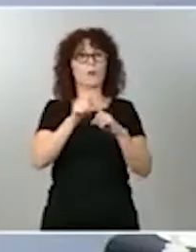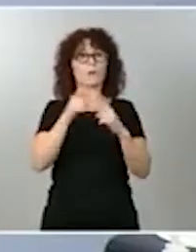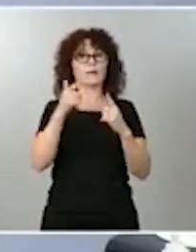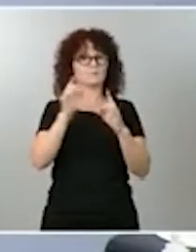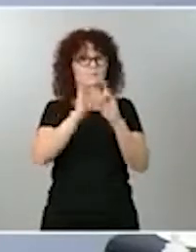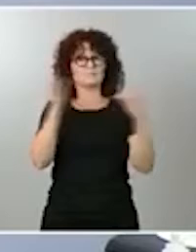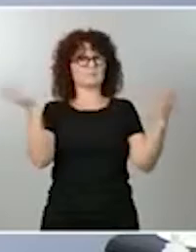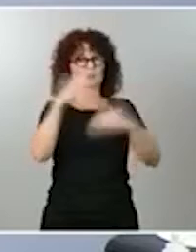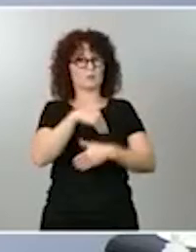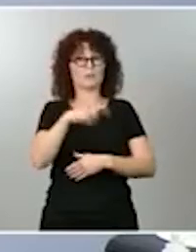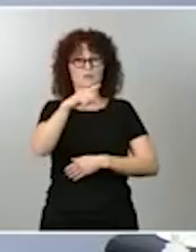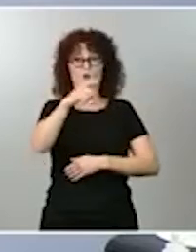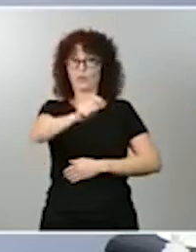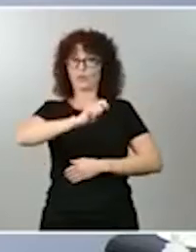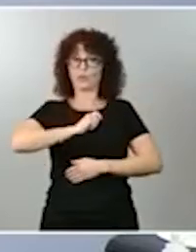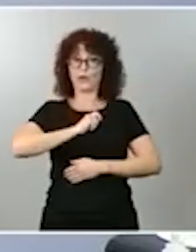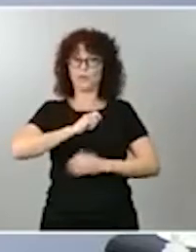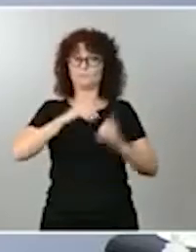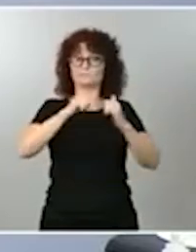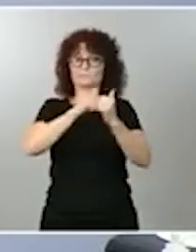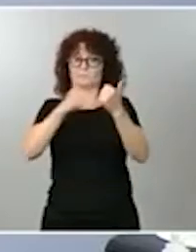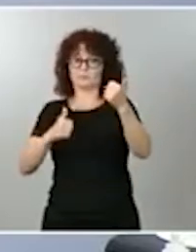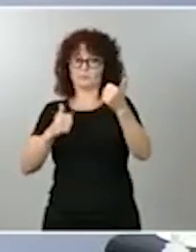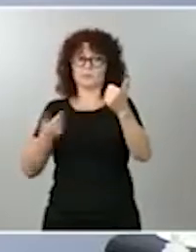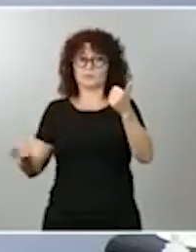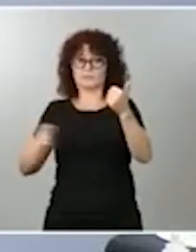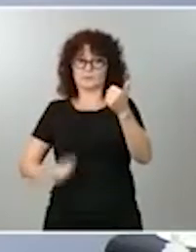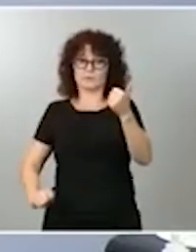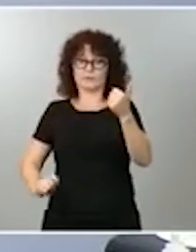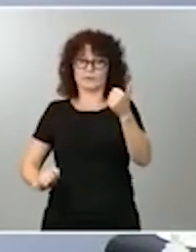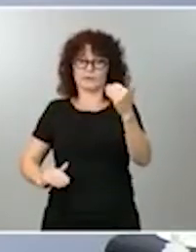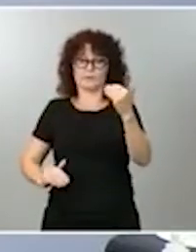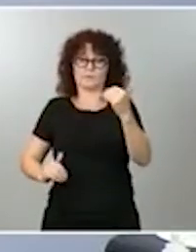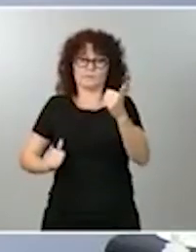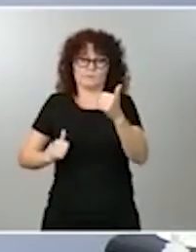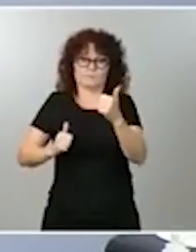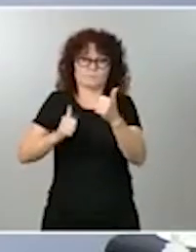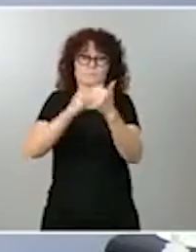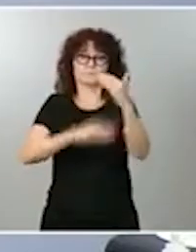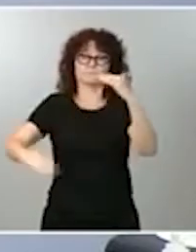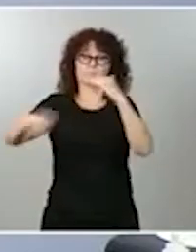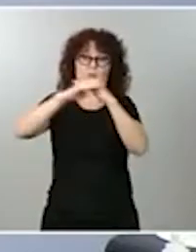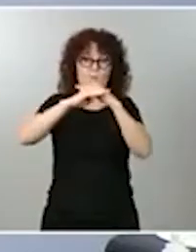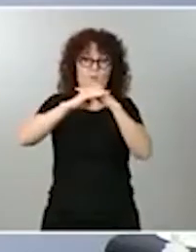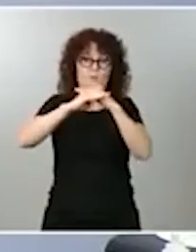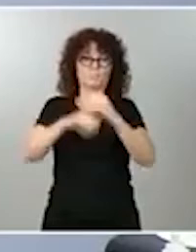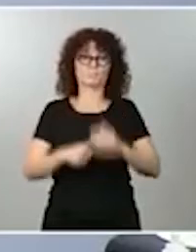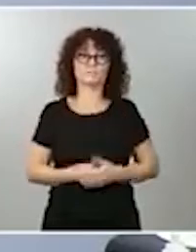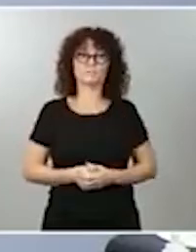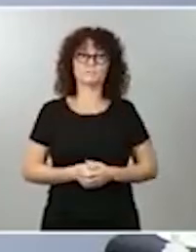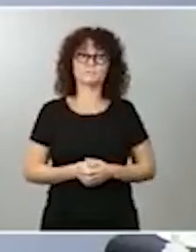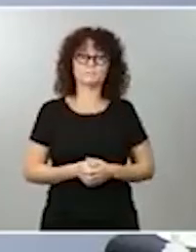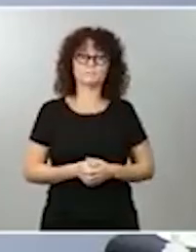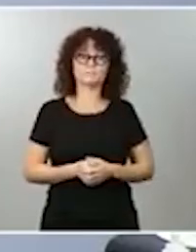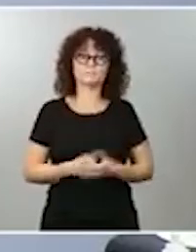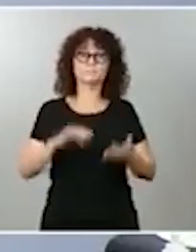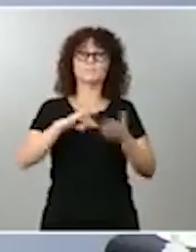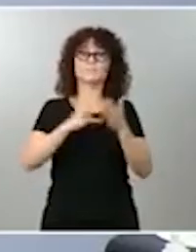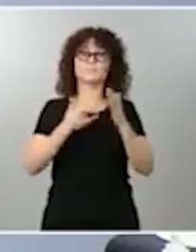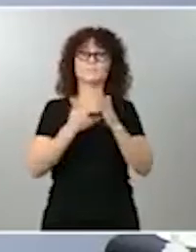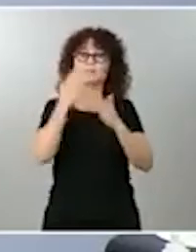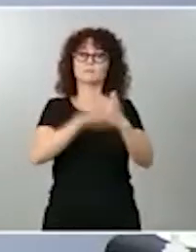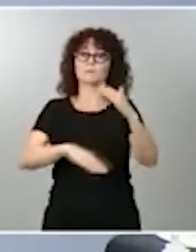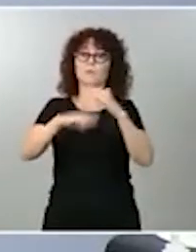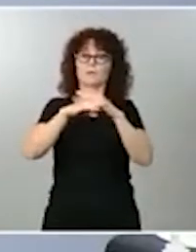esa brecha retributiva que no conseguimos que baje en nuestro país. Respecto a los planes de igualdad, saben ustedes